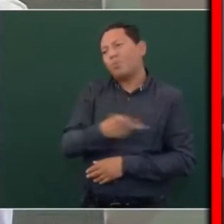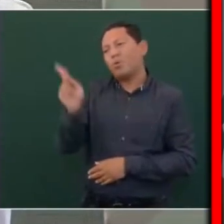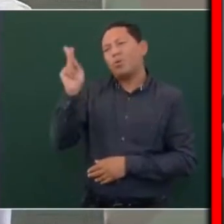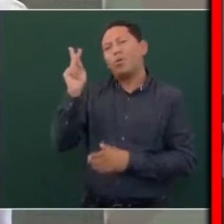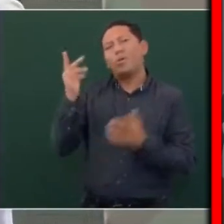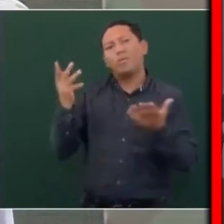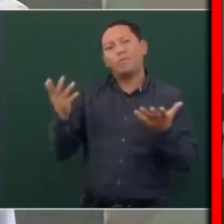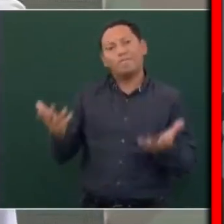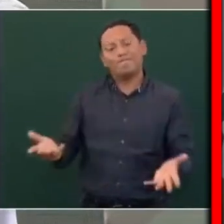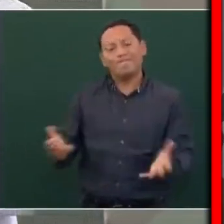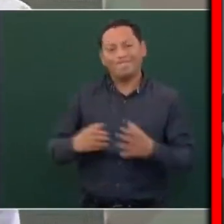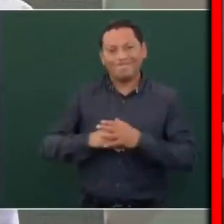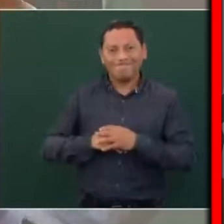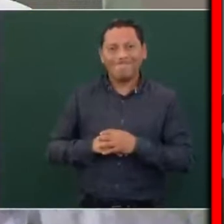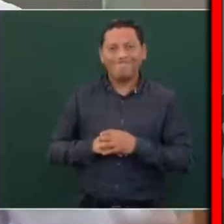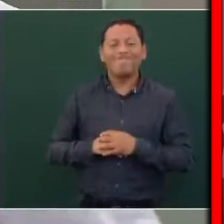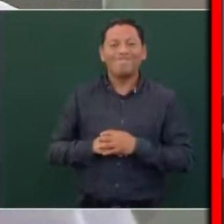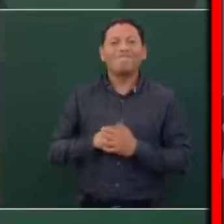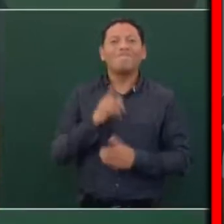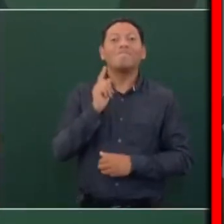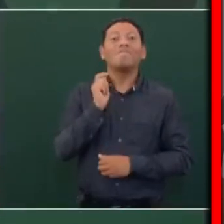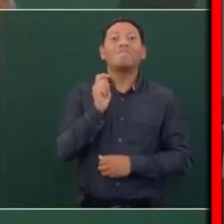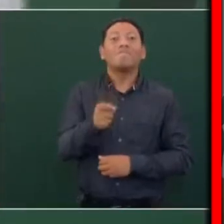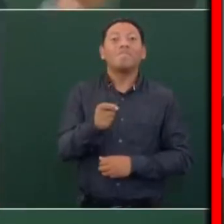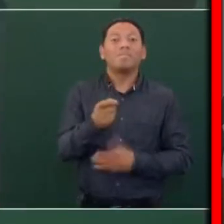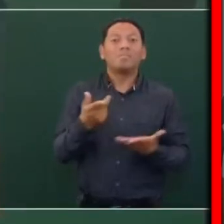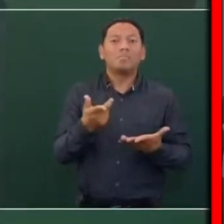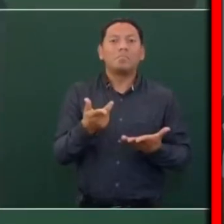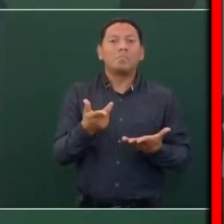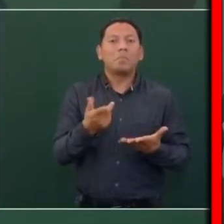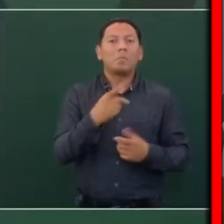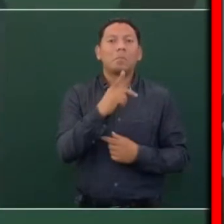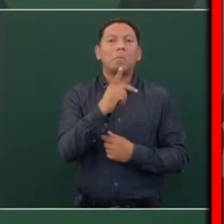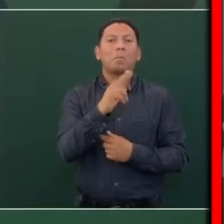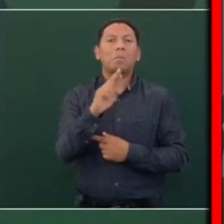cuando significaban lo mismo.